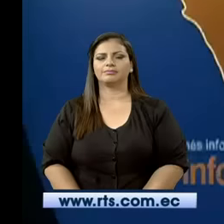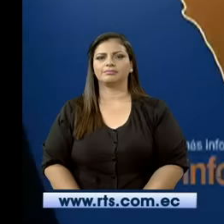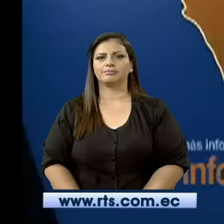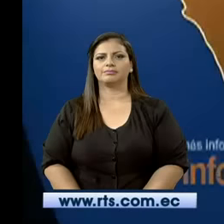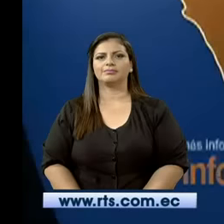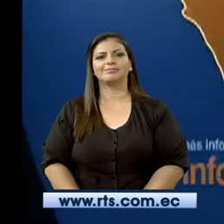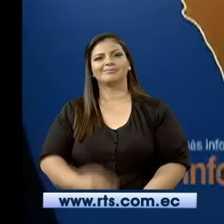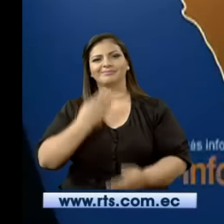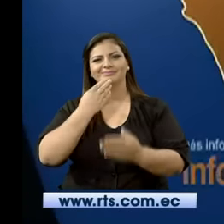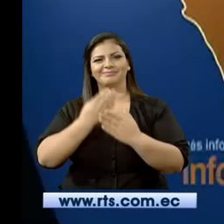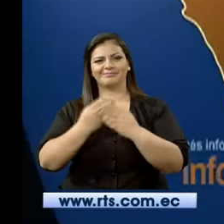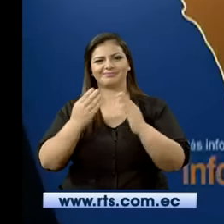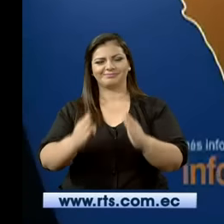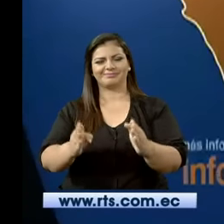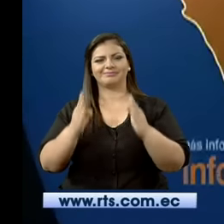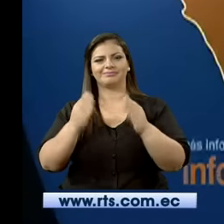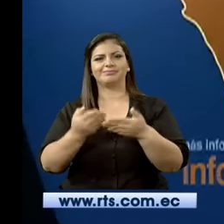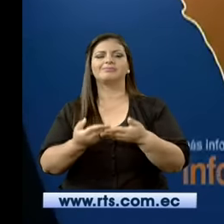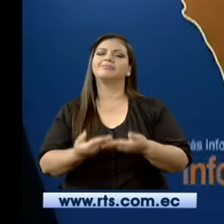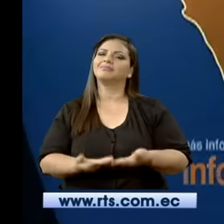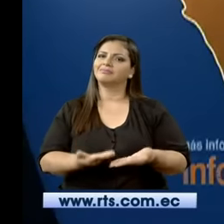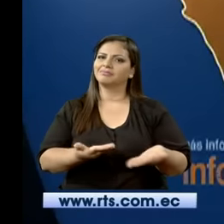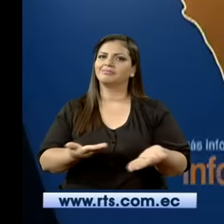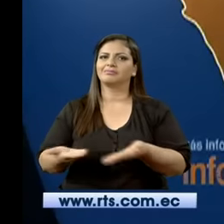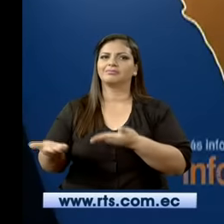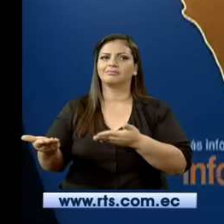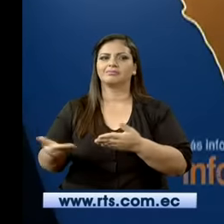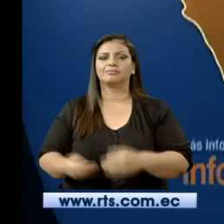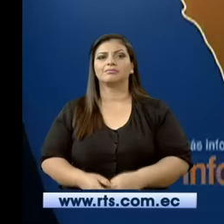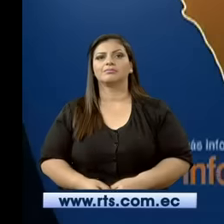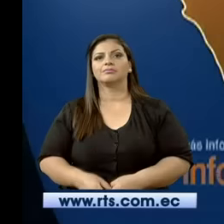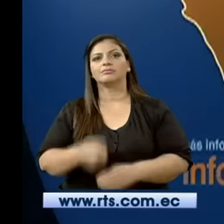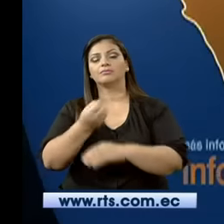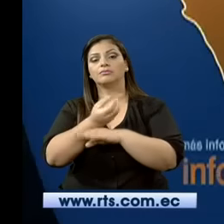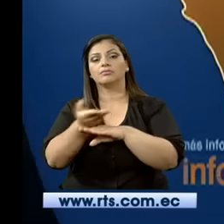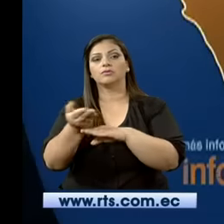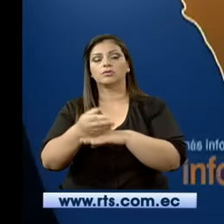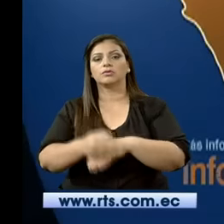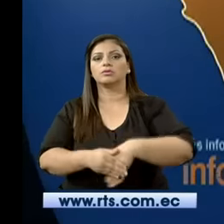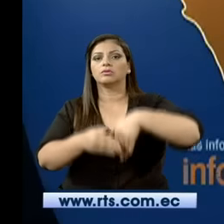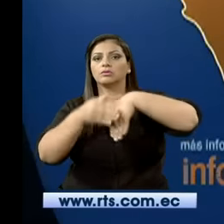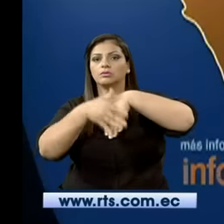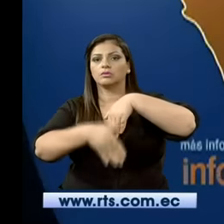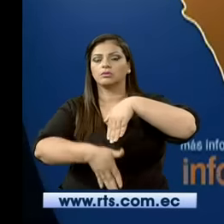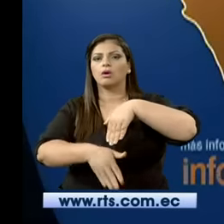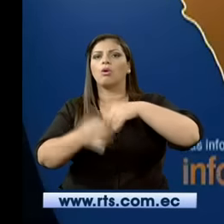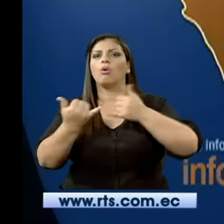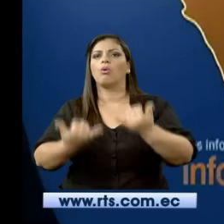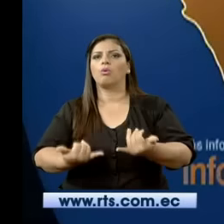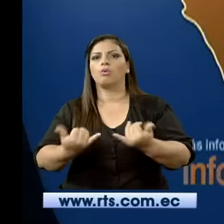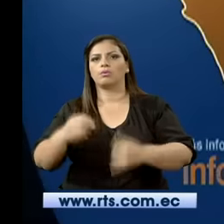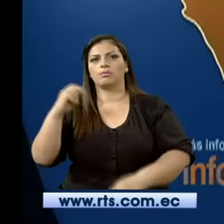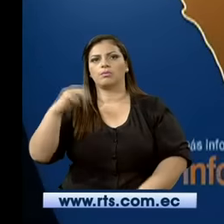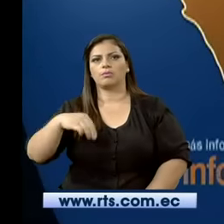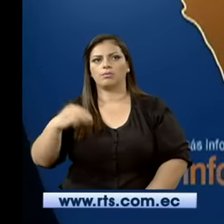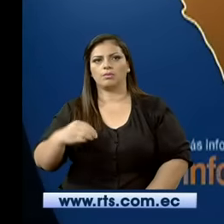Muchas gracias y bienvenidos a Info Clima América. Vamos a revisar el pronóstico para hoy martes en Sudamérica, iniciando con la parte